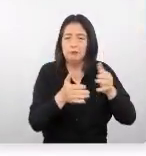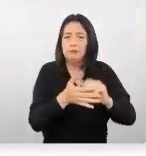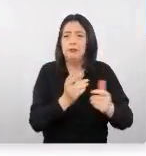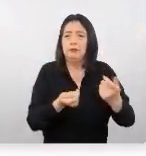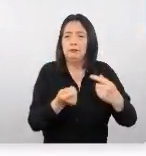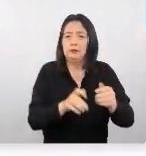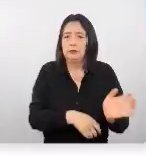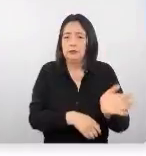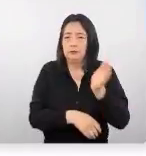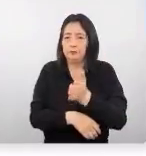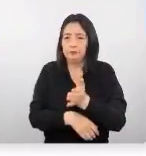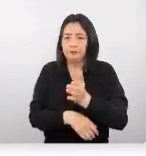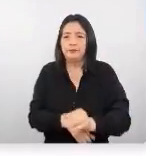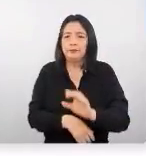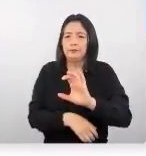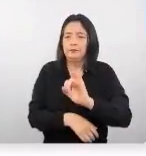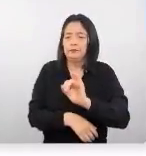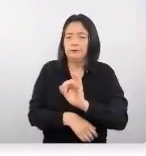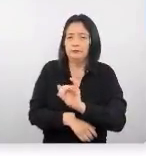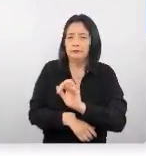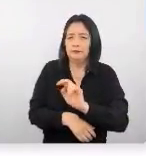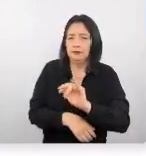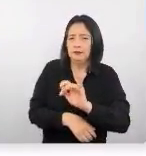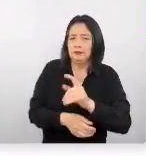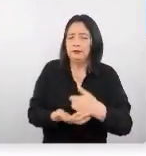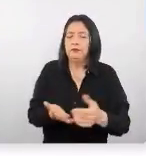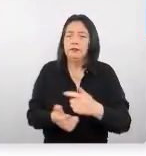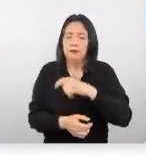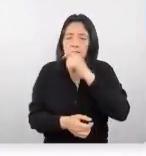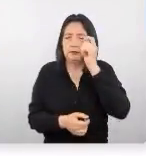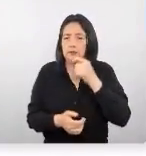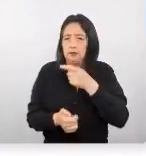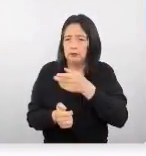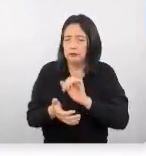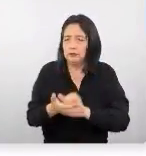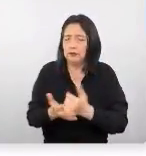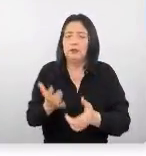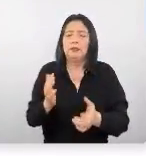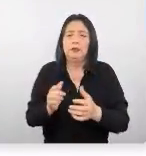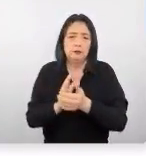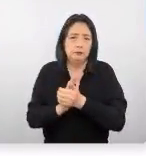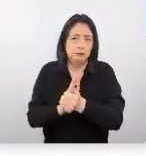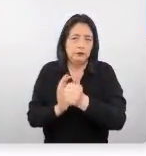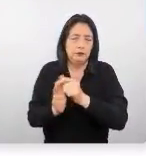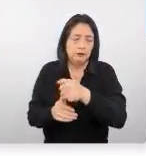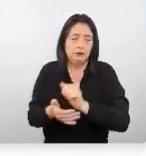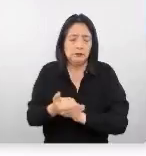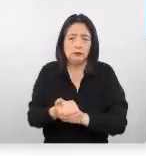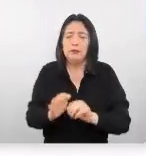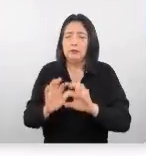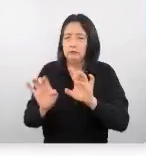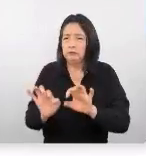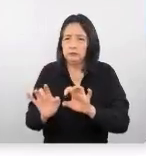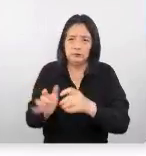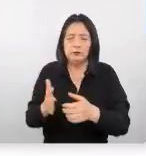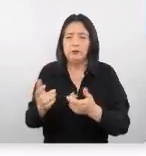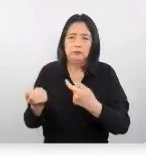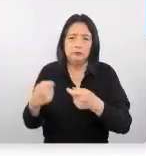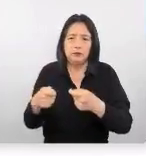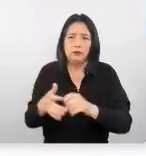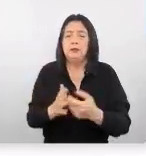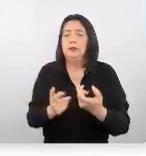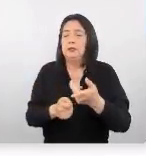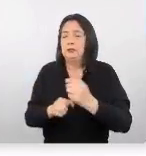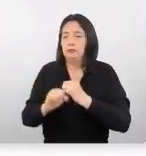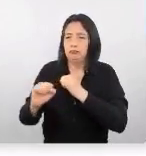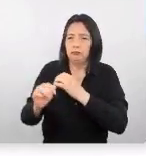Cintia es licenciada en administración de la UPC con especialización en marketing estratégico y digital. Especialista en marketing